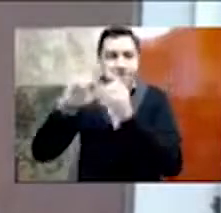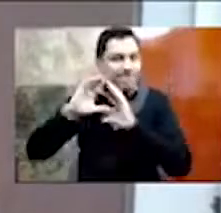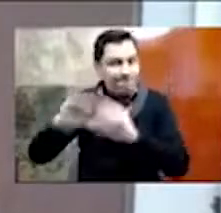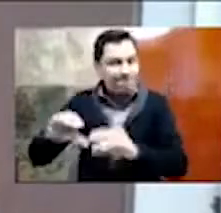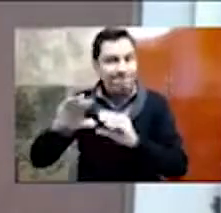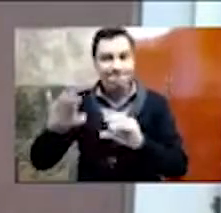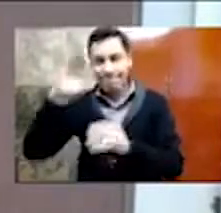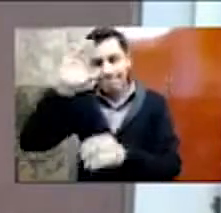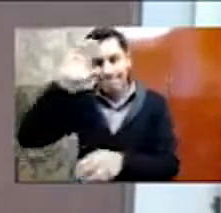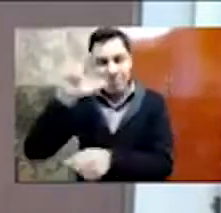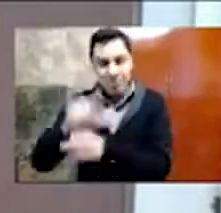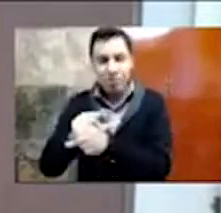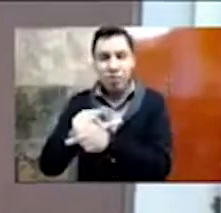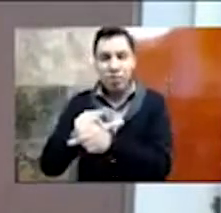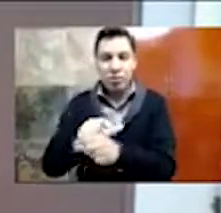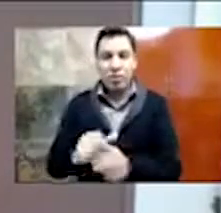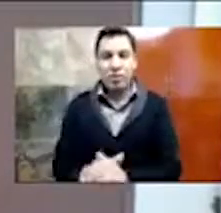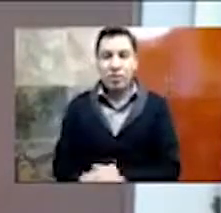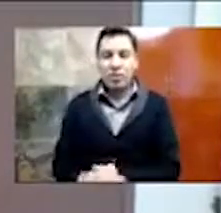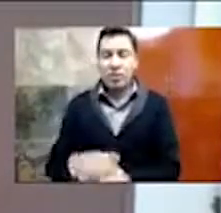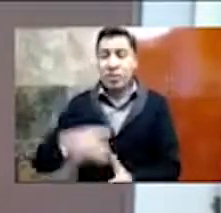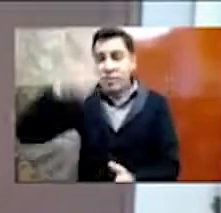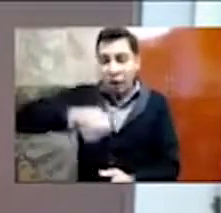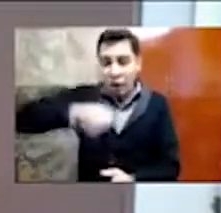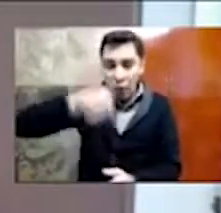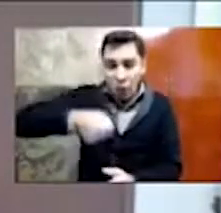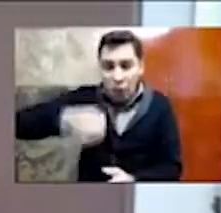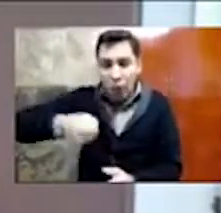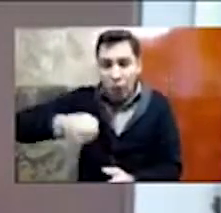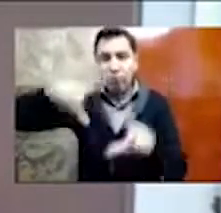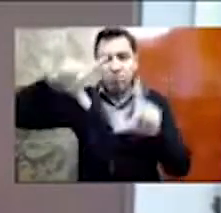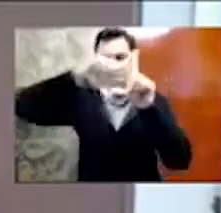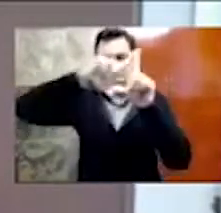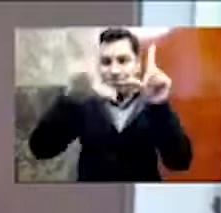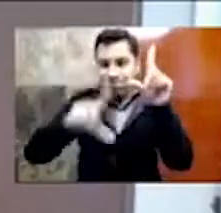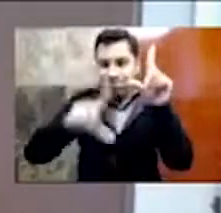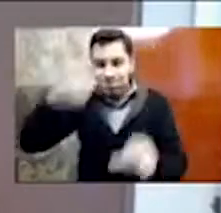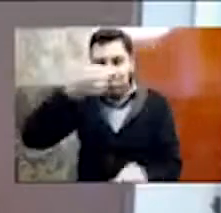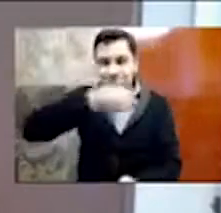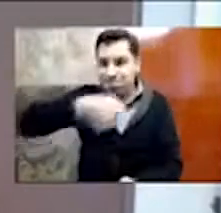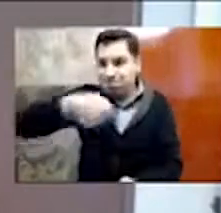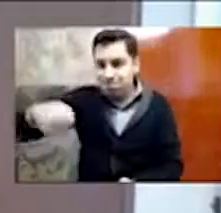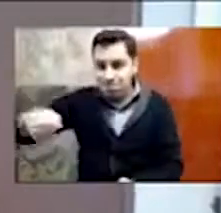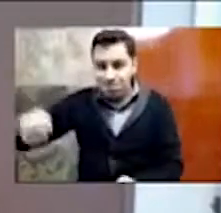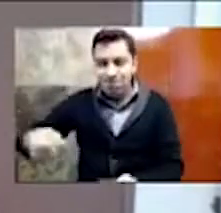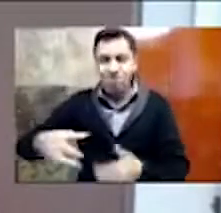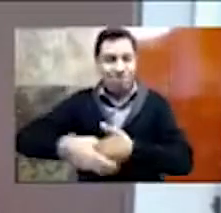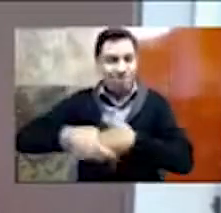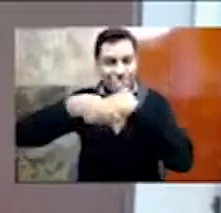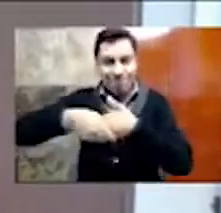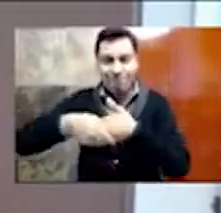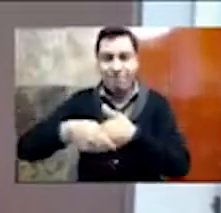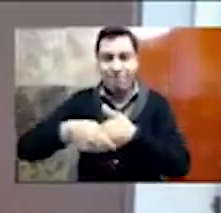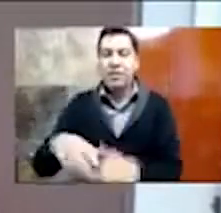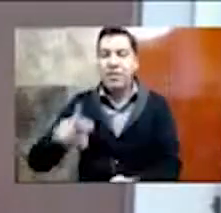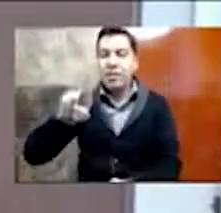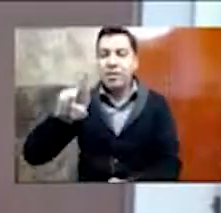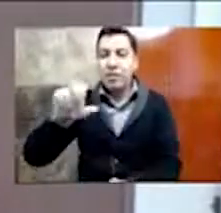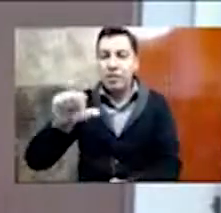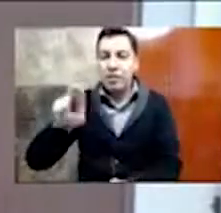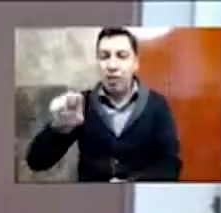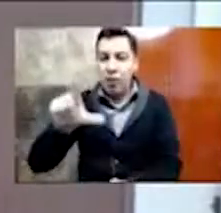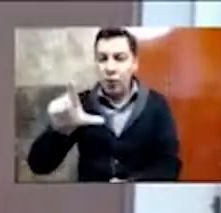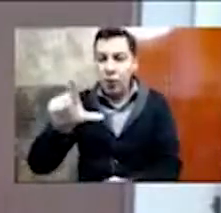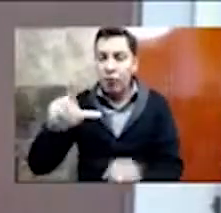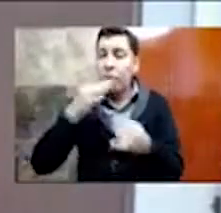Te mandan saludos de diferentes partes de la República Mexicana. Y, Raúl, quisieras hacer un final,